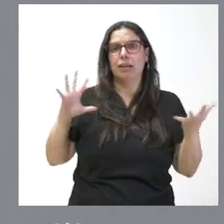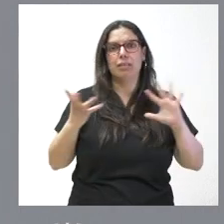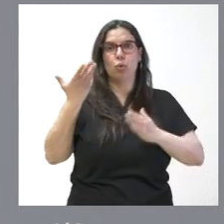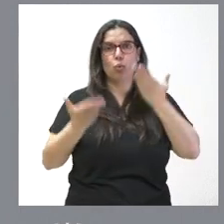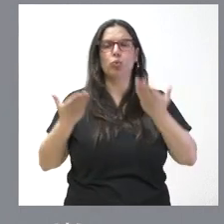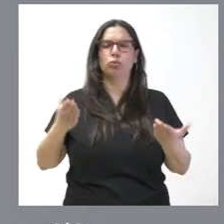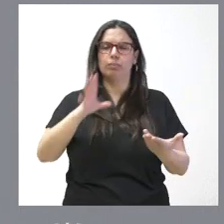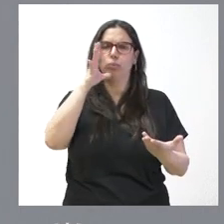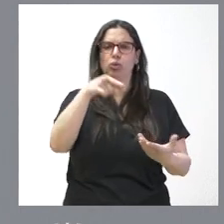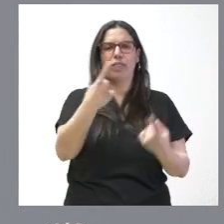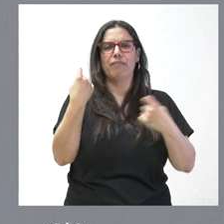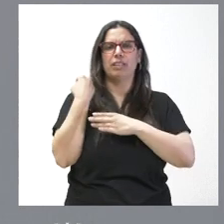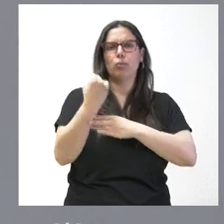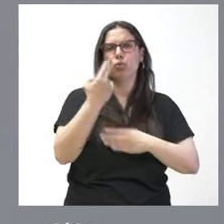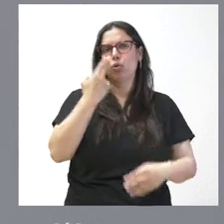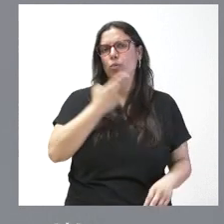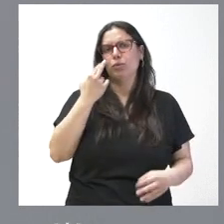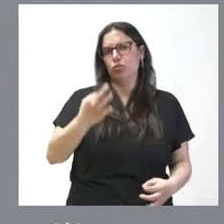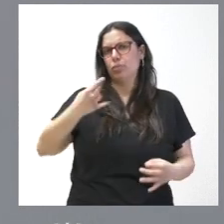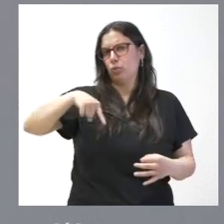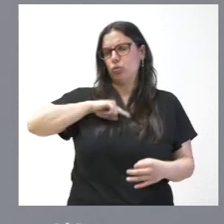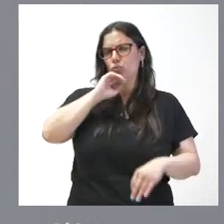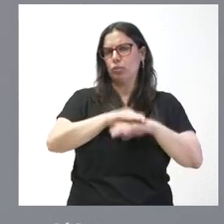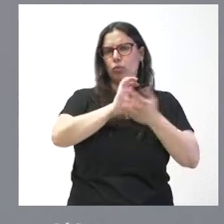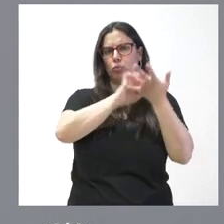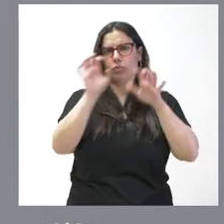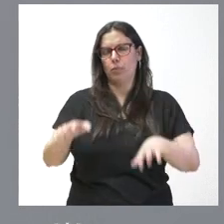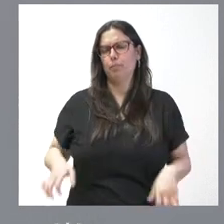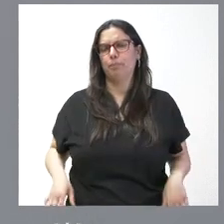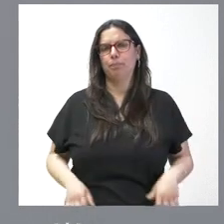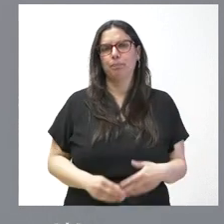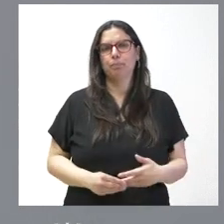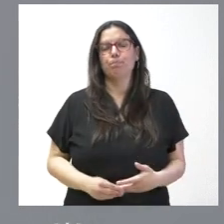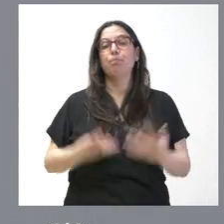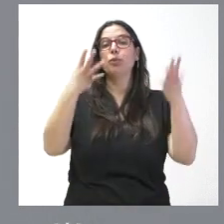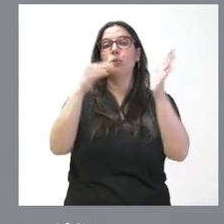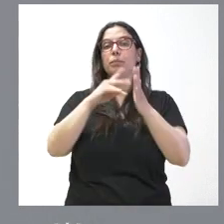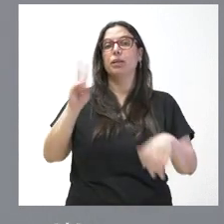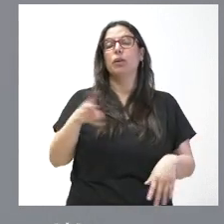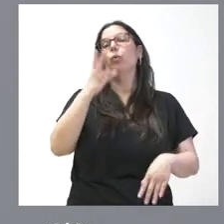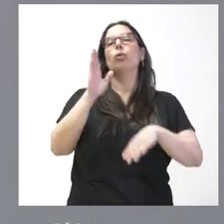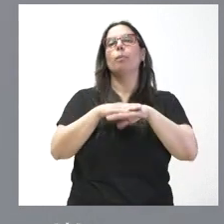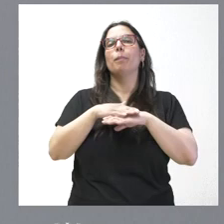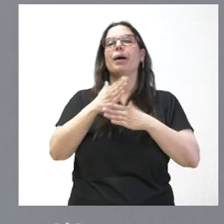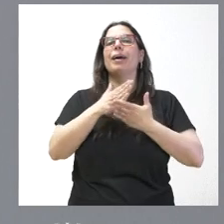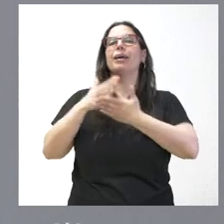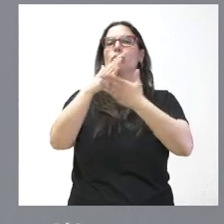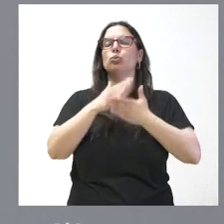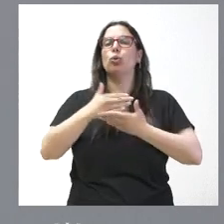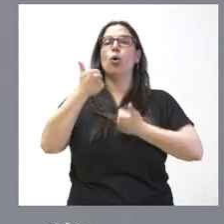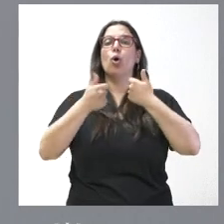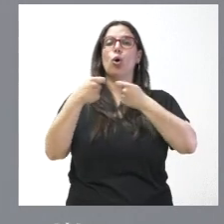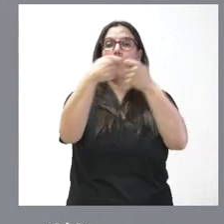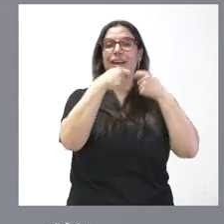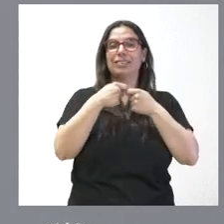en marcha esta necesidad de apoyo y de compromiso que siempre hemos tenido desde la Junta de Castilla y León. 90.000 euros para la Cátedra del Cooperativismo y de la Economía